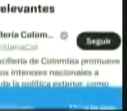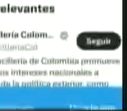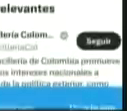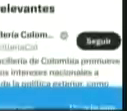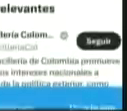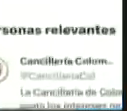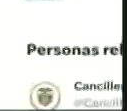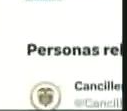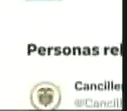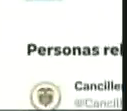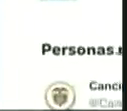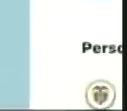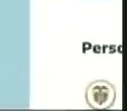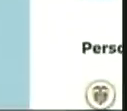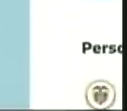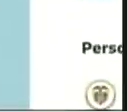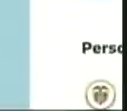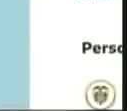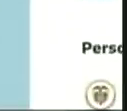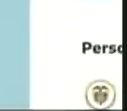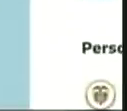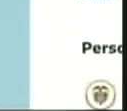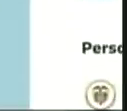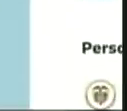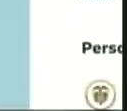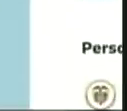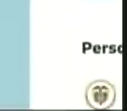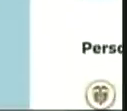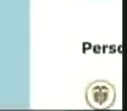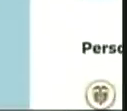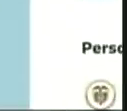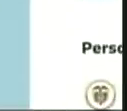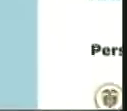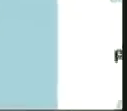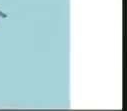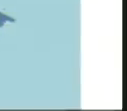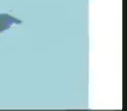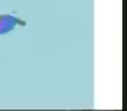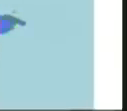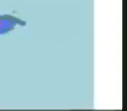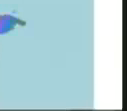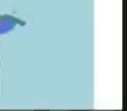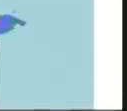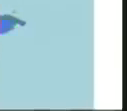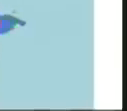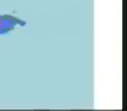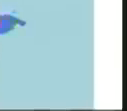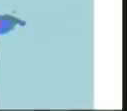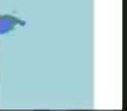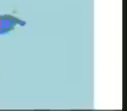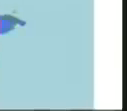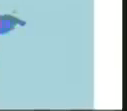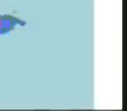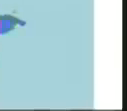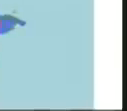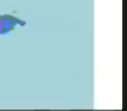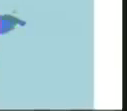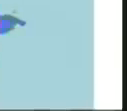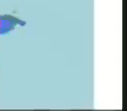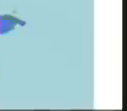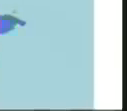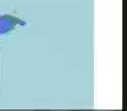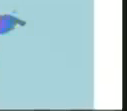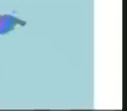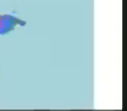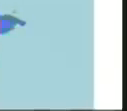de su cuenta en Twitter, señor presidente, que la Conferencia Internacional sobre el Proceso Político en Venezuela, que se llevará a cabo este 25